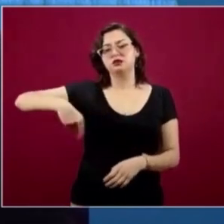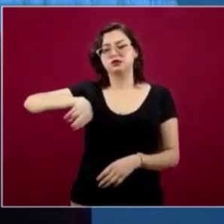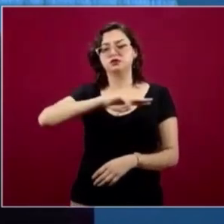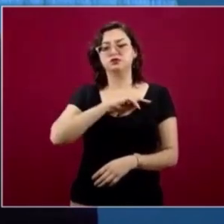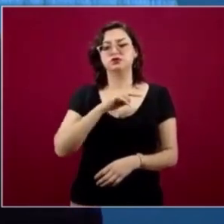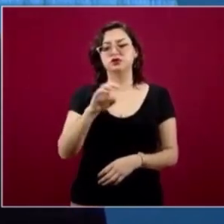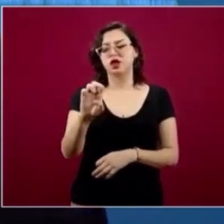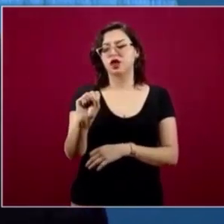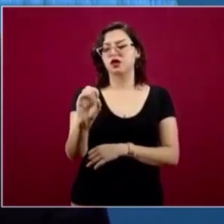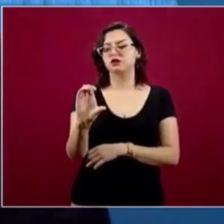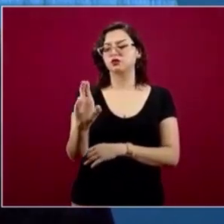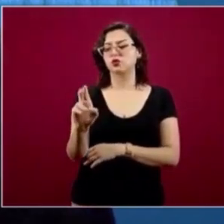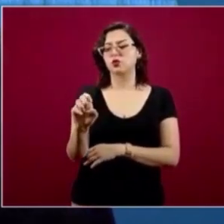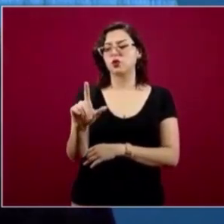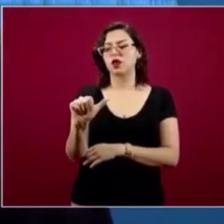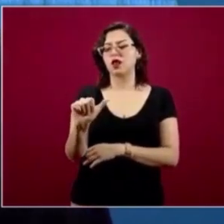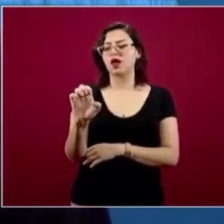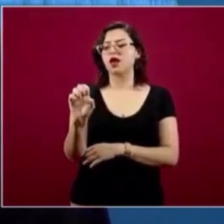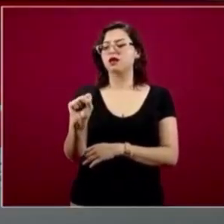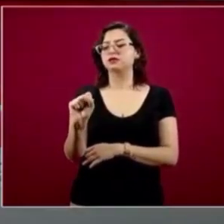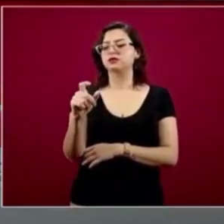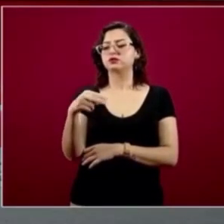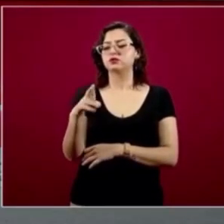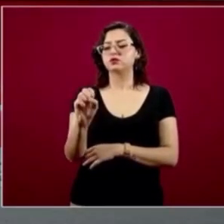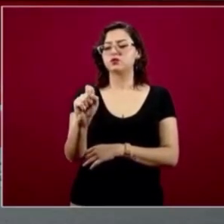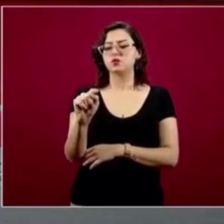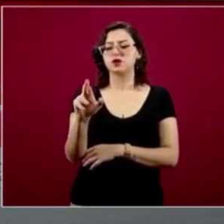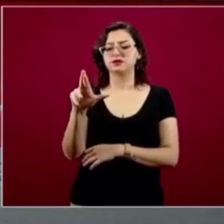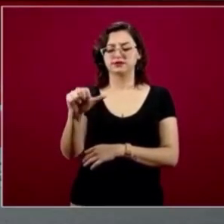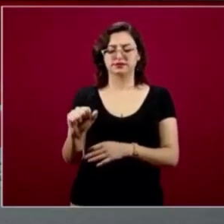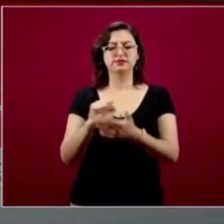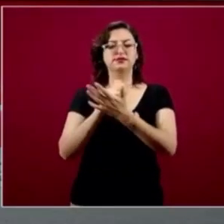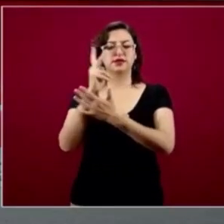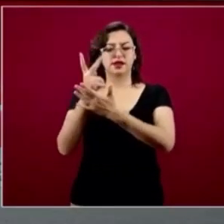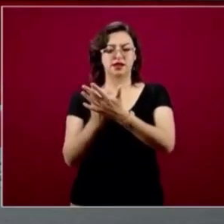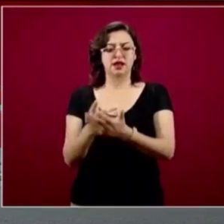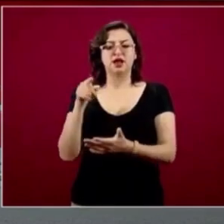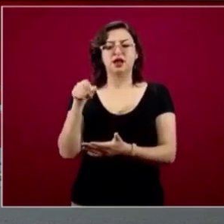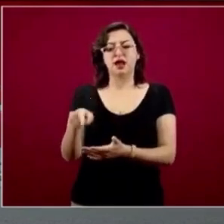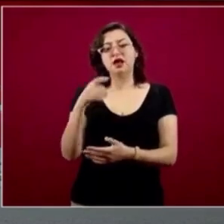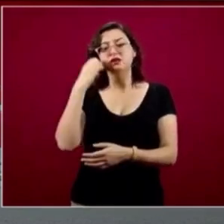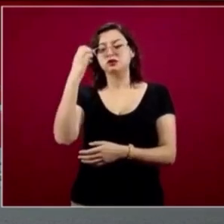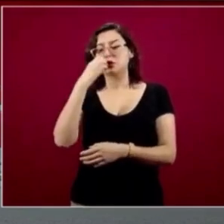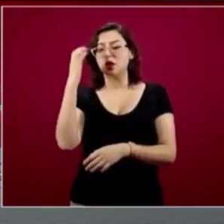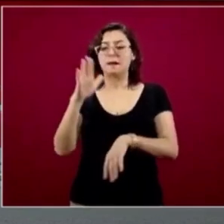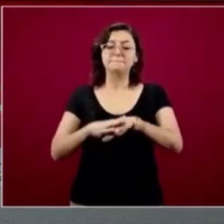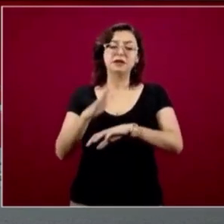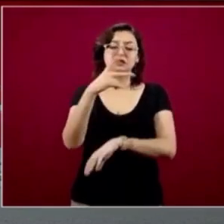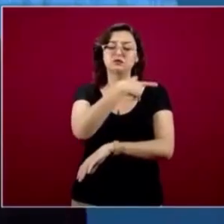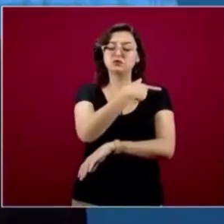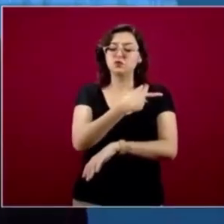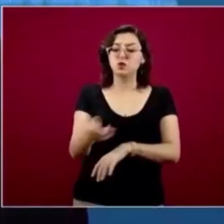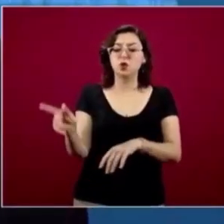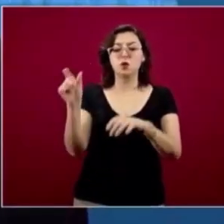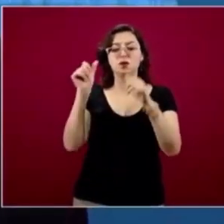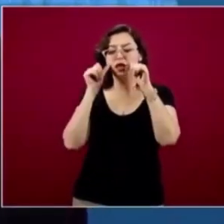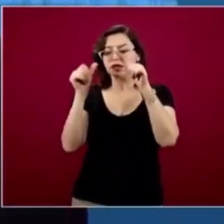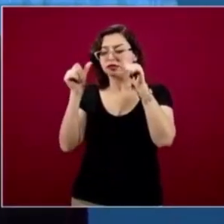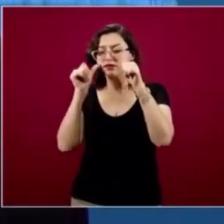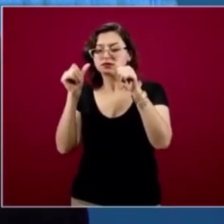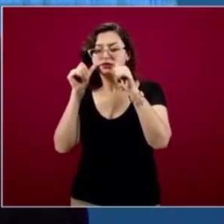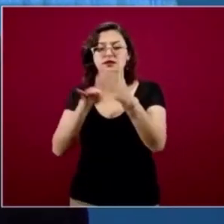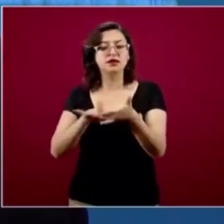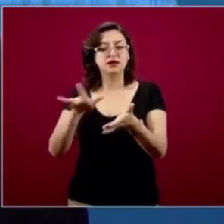que por cierto a las escuelas que está apoyando son las de alta marginación y son las escuelas